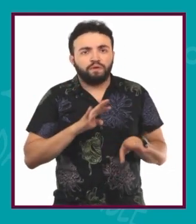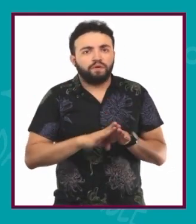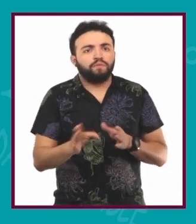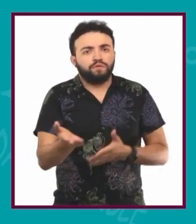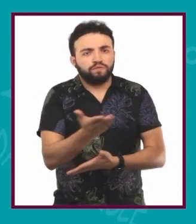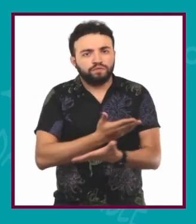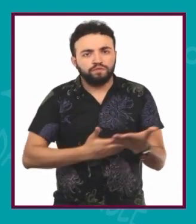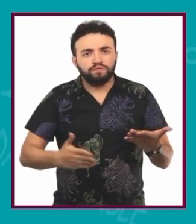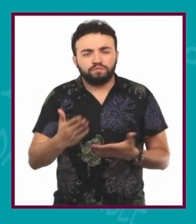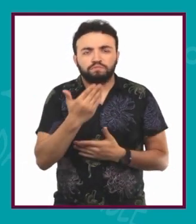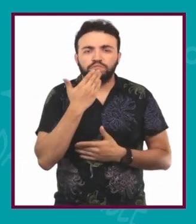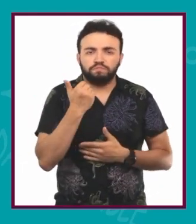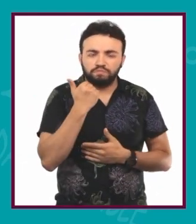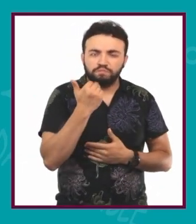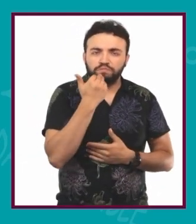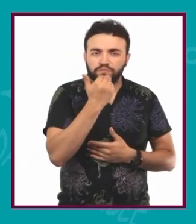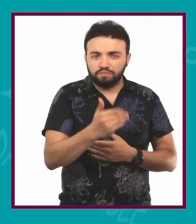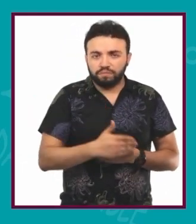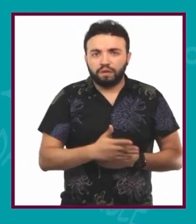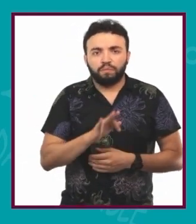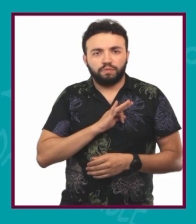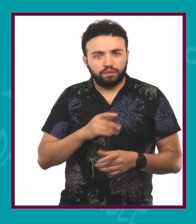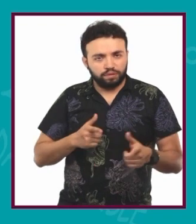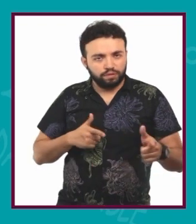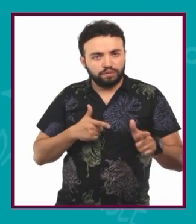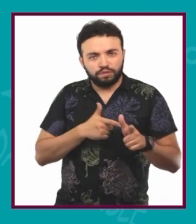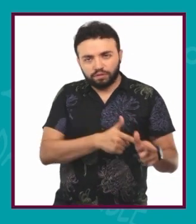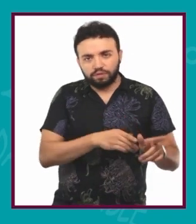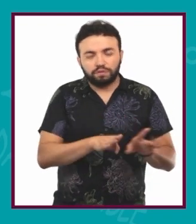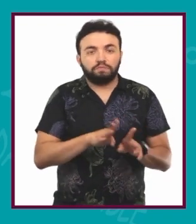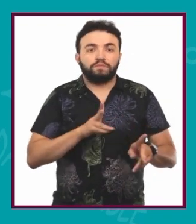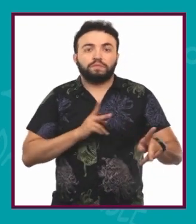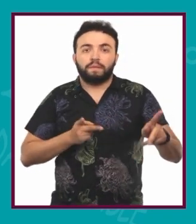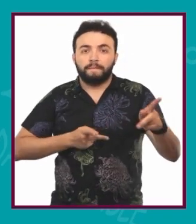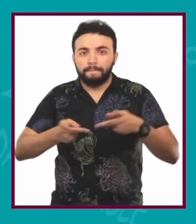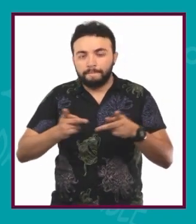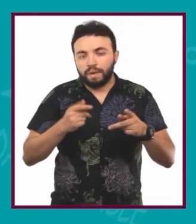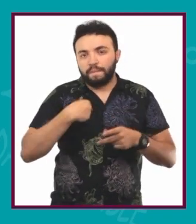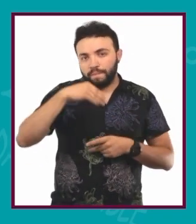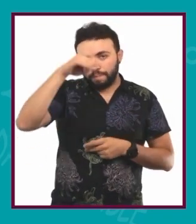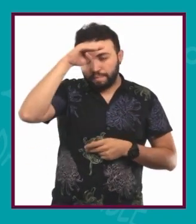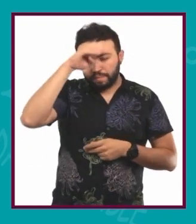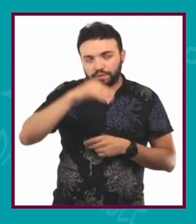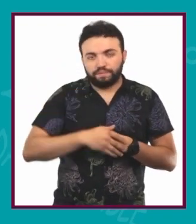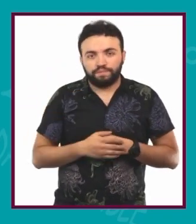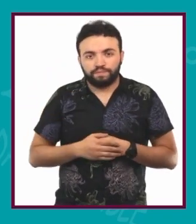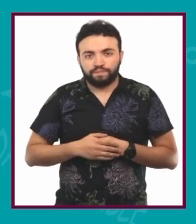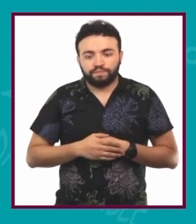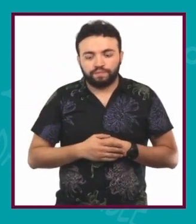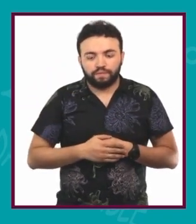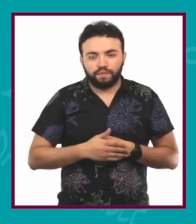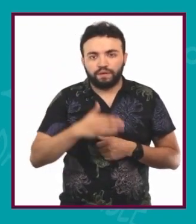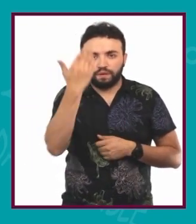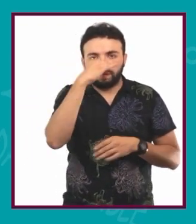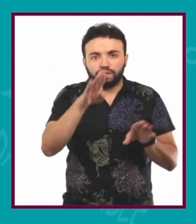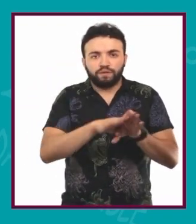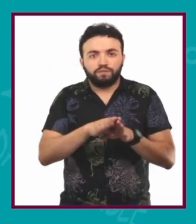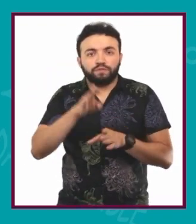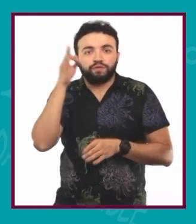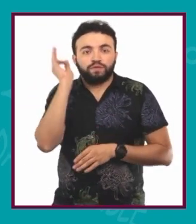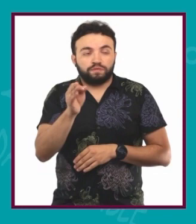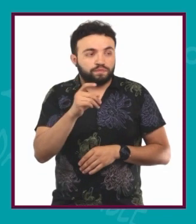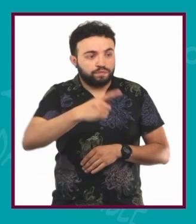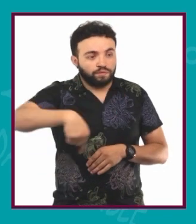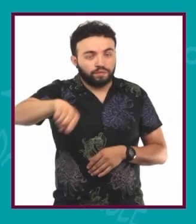convivir en armonía y seguir con nuestros planes, nuestros pensamientos por nuestra cuenta. Sabiendo aceptar a los demás y sabiendo